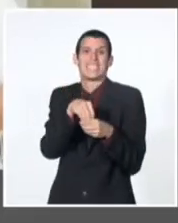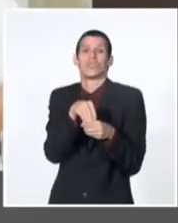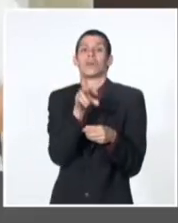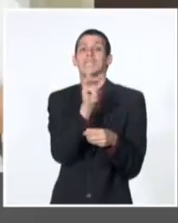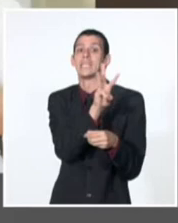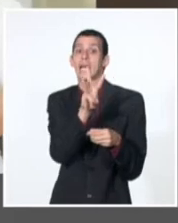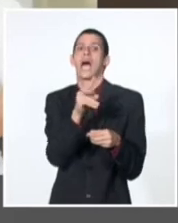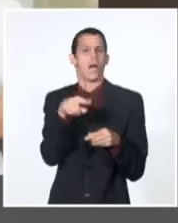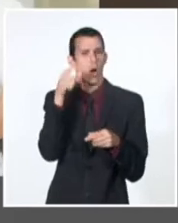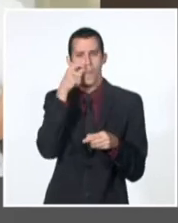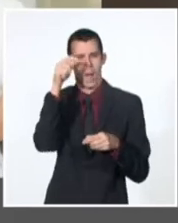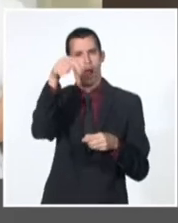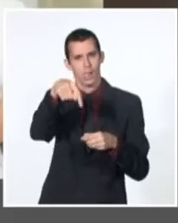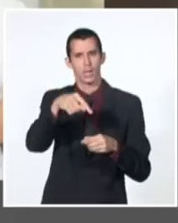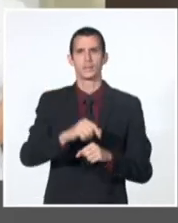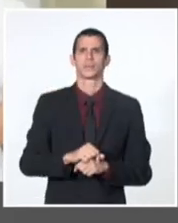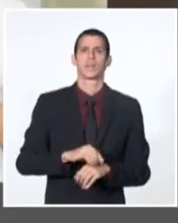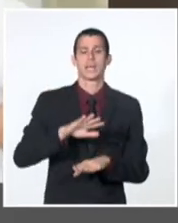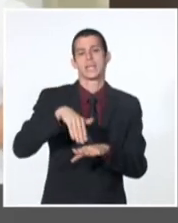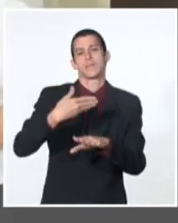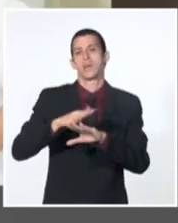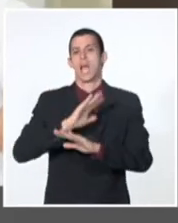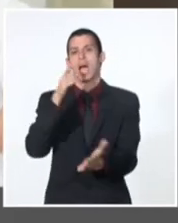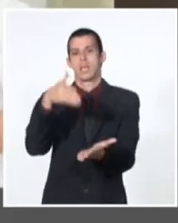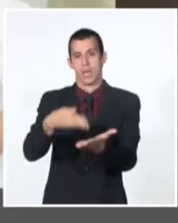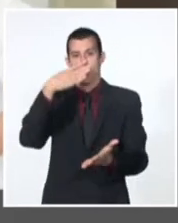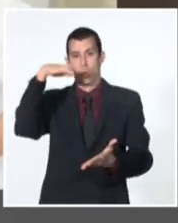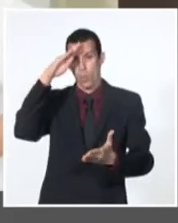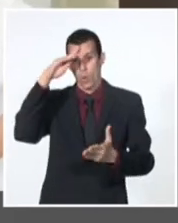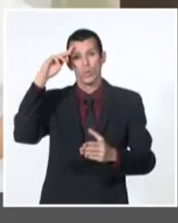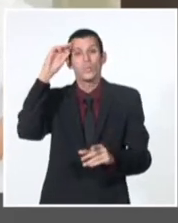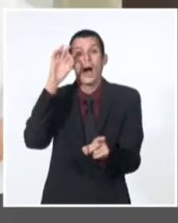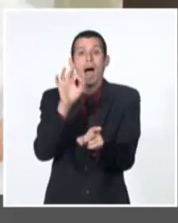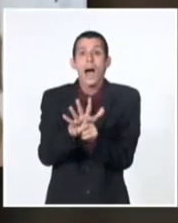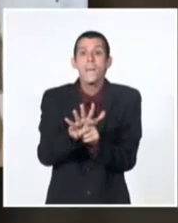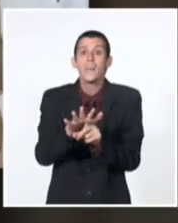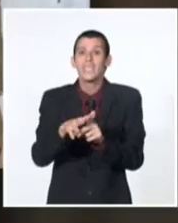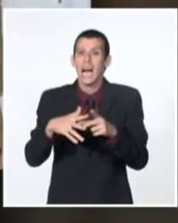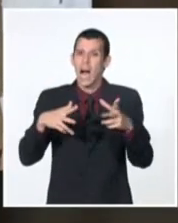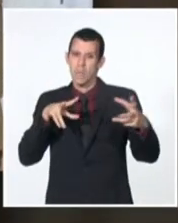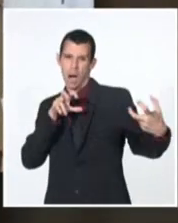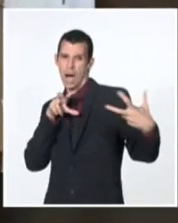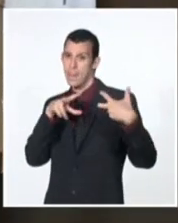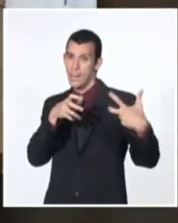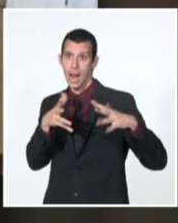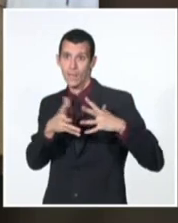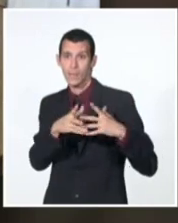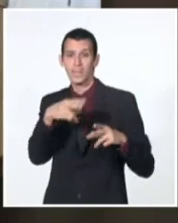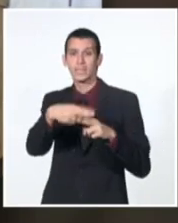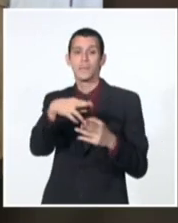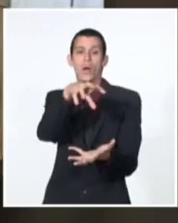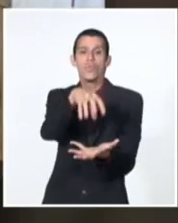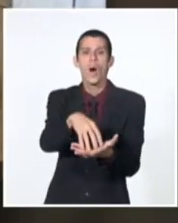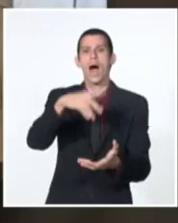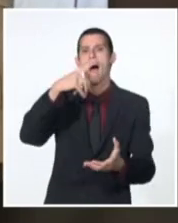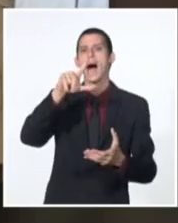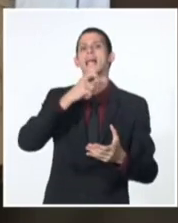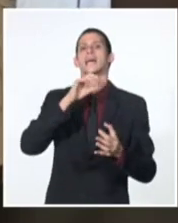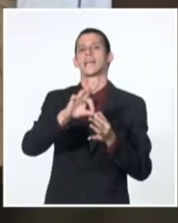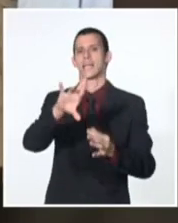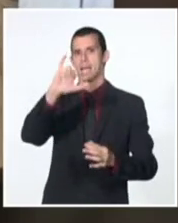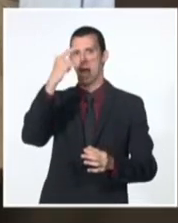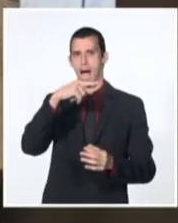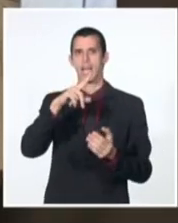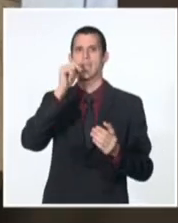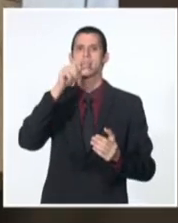de alegría de Pío, se dispersó en las montañas junto a otros combatientes, hasta que con la ayuda de los campesinos de la zona se